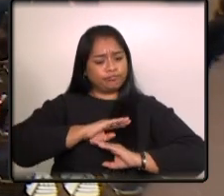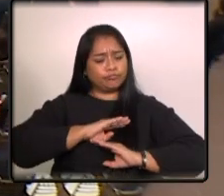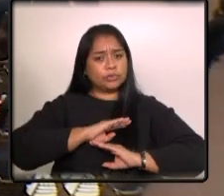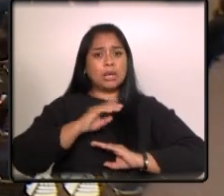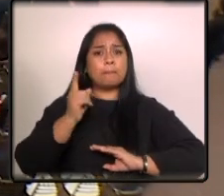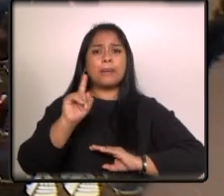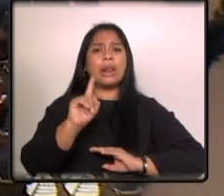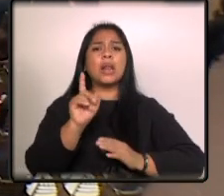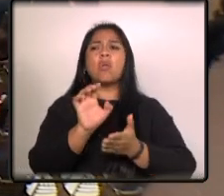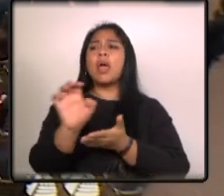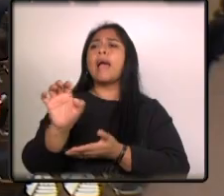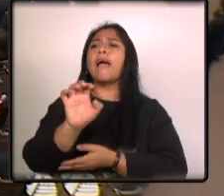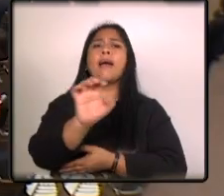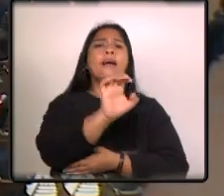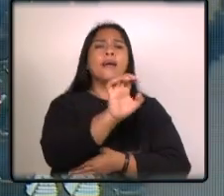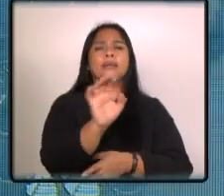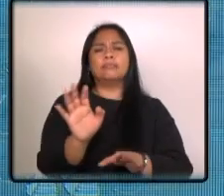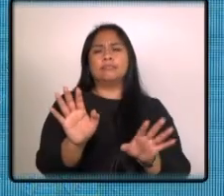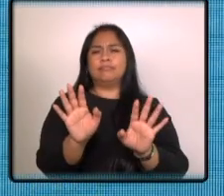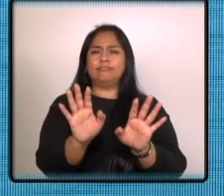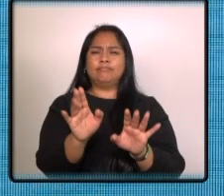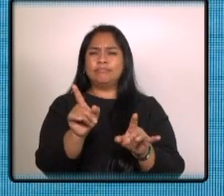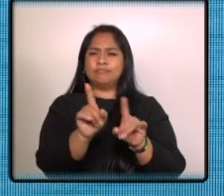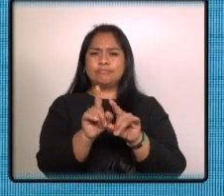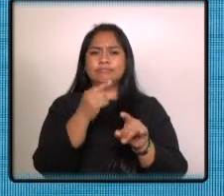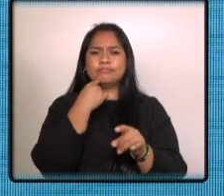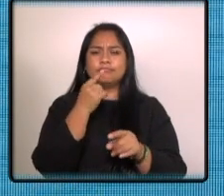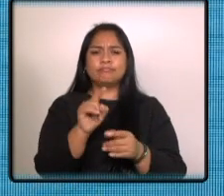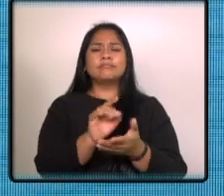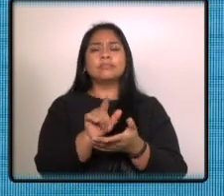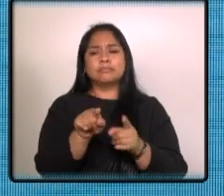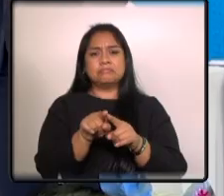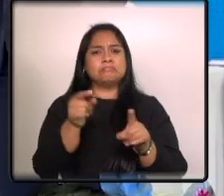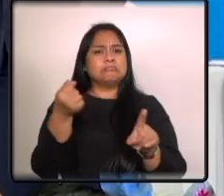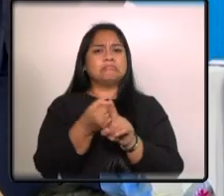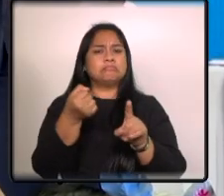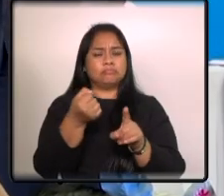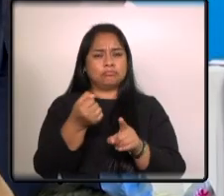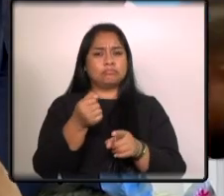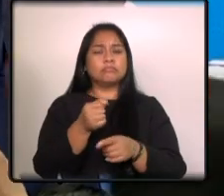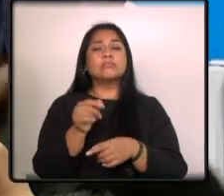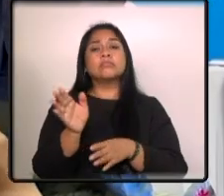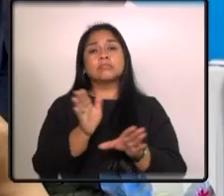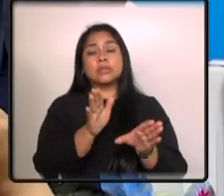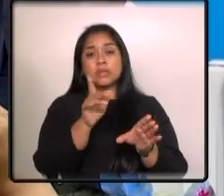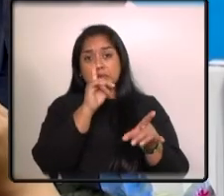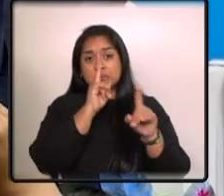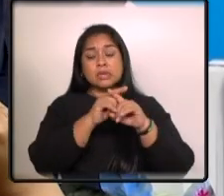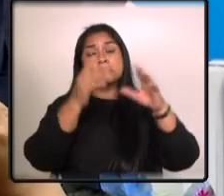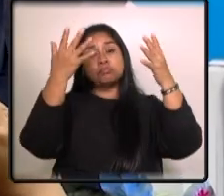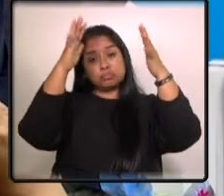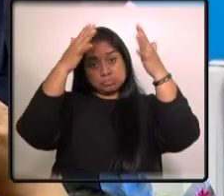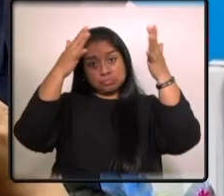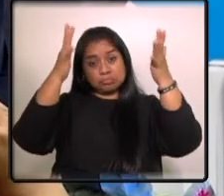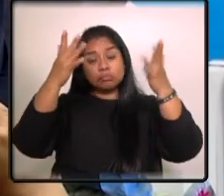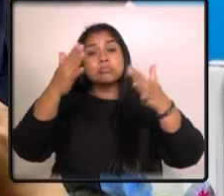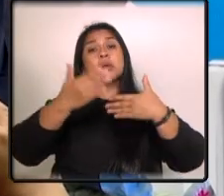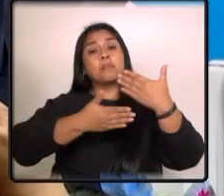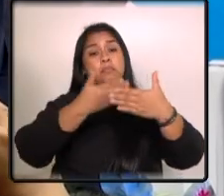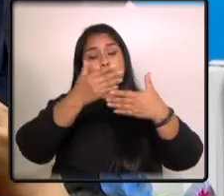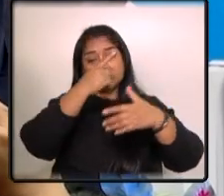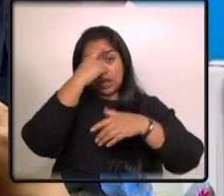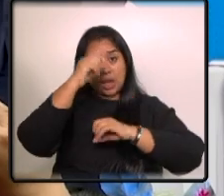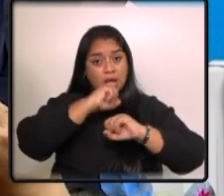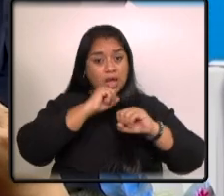menos susceptibles a la explotación y fraude aplaudimos el trabajo en la protección